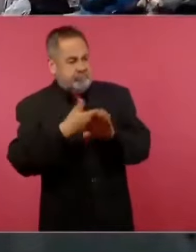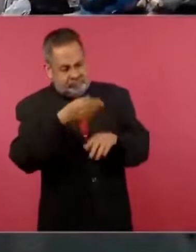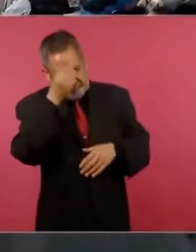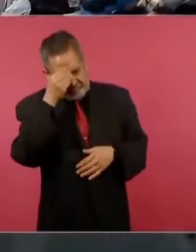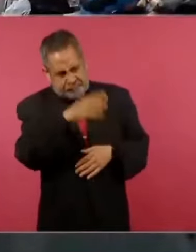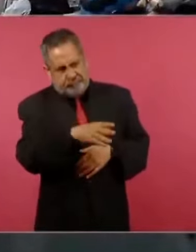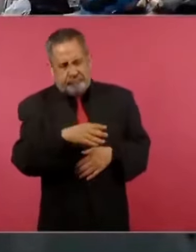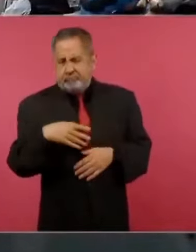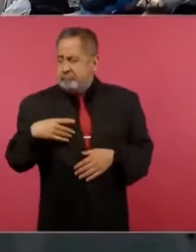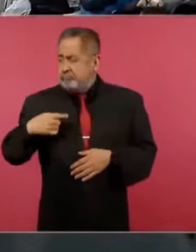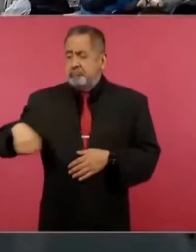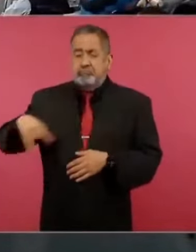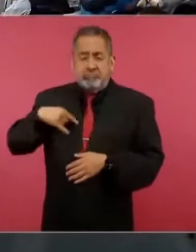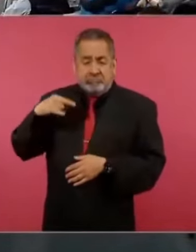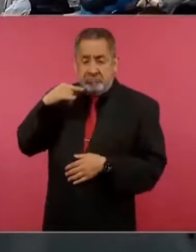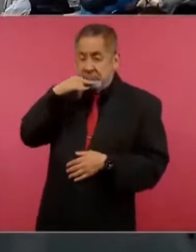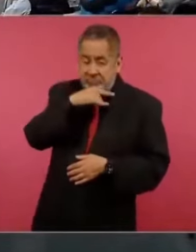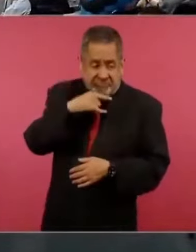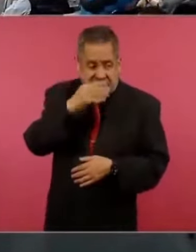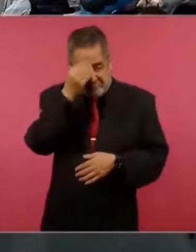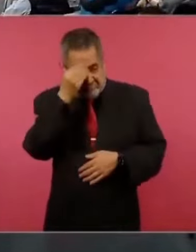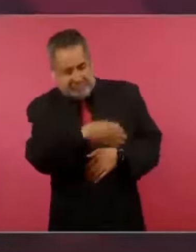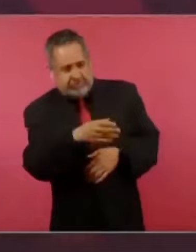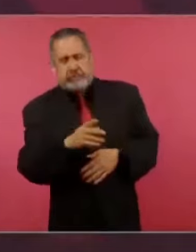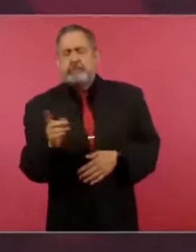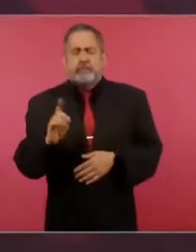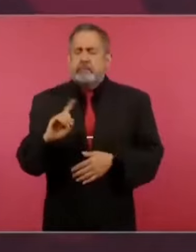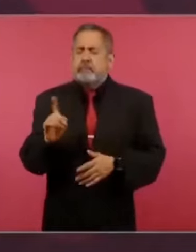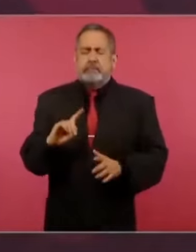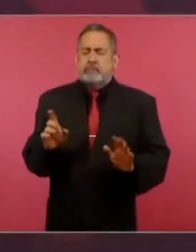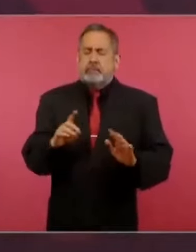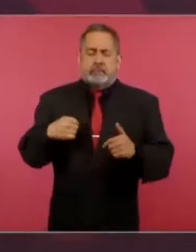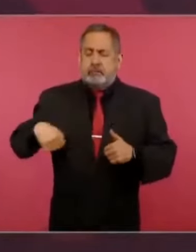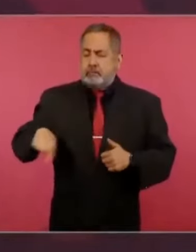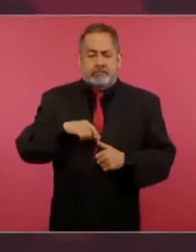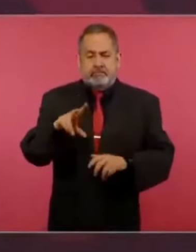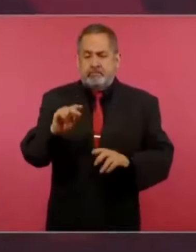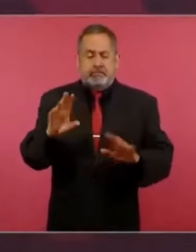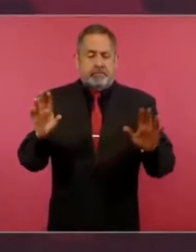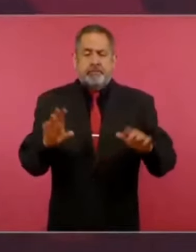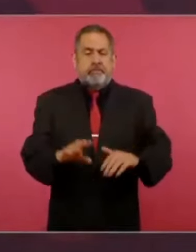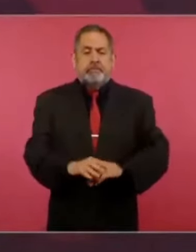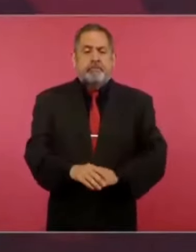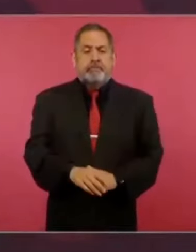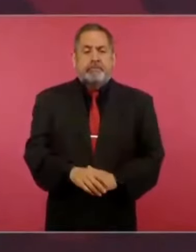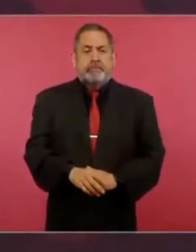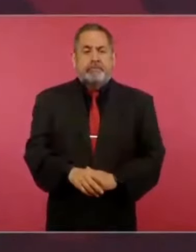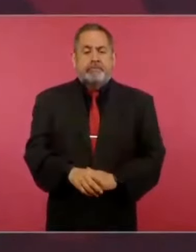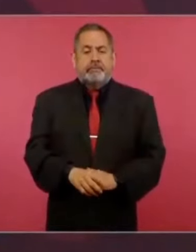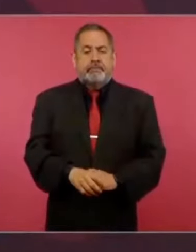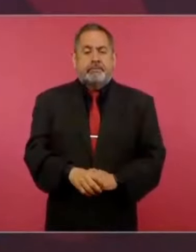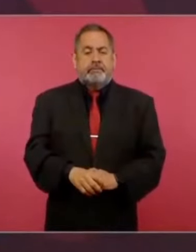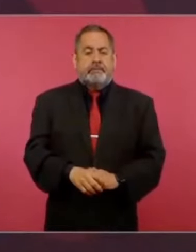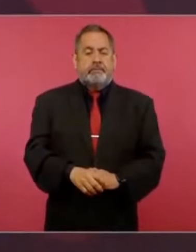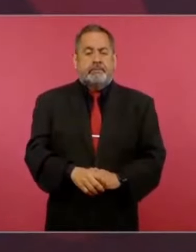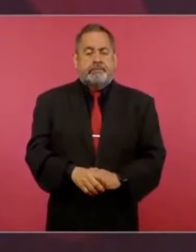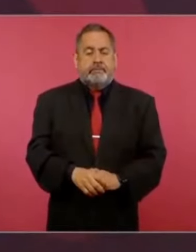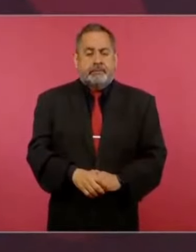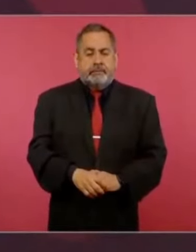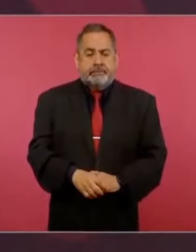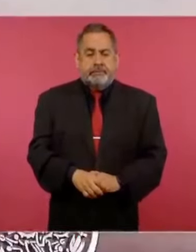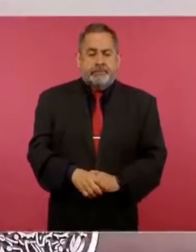manera hipócrita, nosotros somos